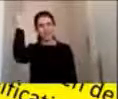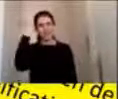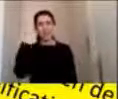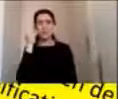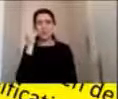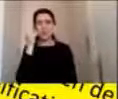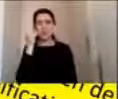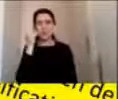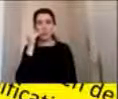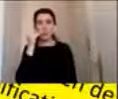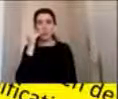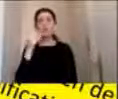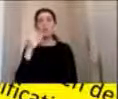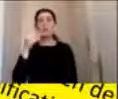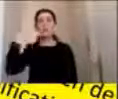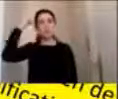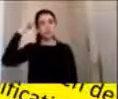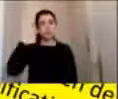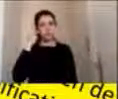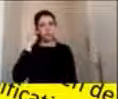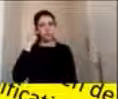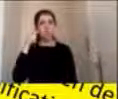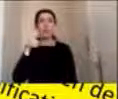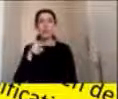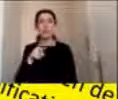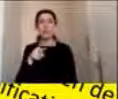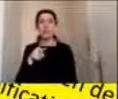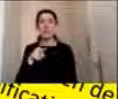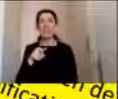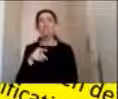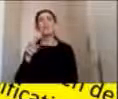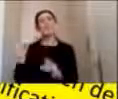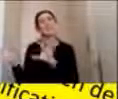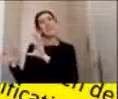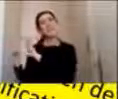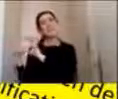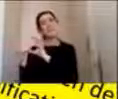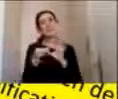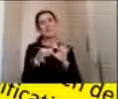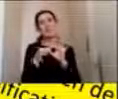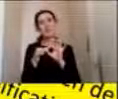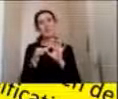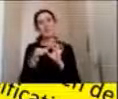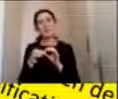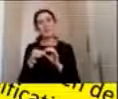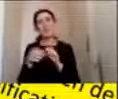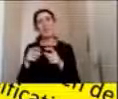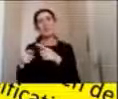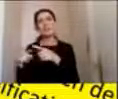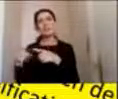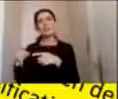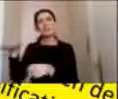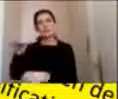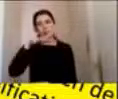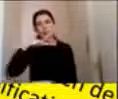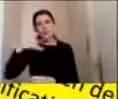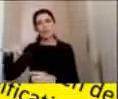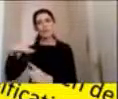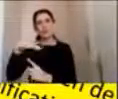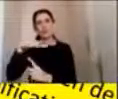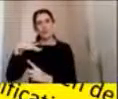tienen un componente y es un fenómeno social que está determinado por diferentes aspectos. Primero, el sector social,